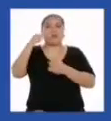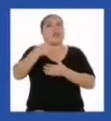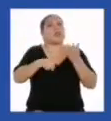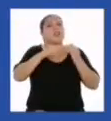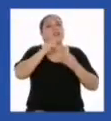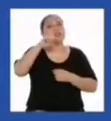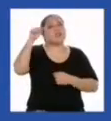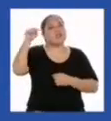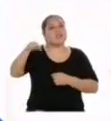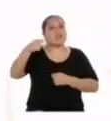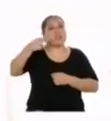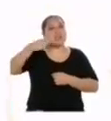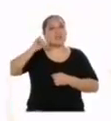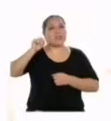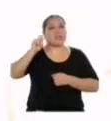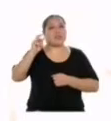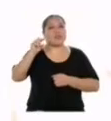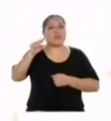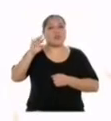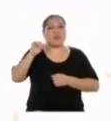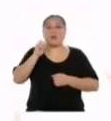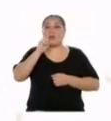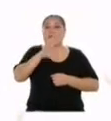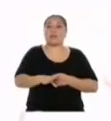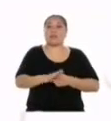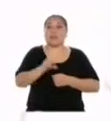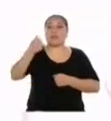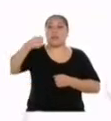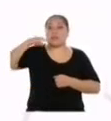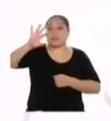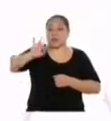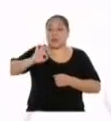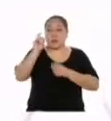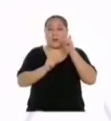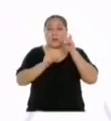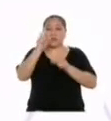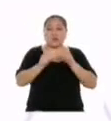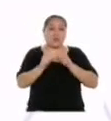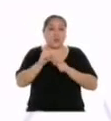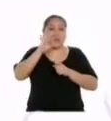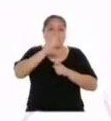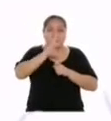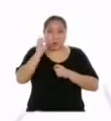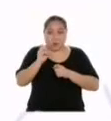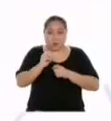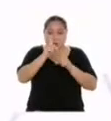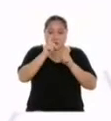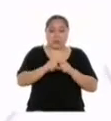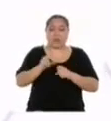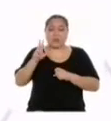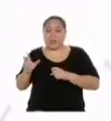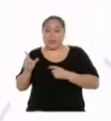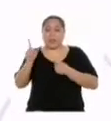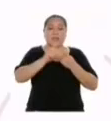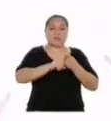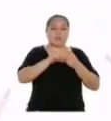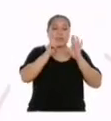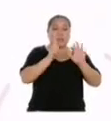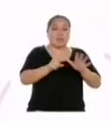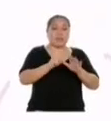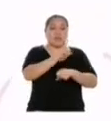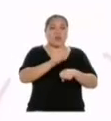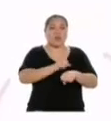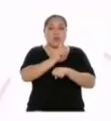este histograma? 19 personas de las 50 que encuestamos hacen entre 3 y 6 horas de actividad física